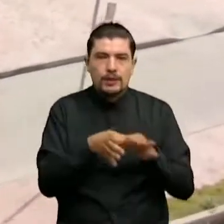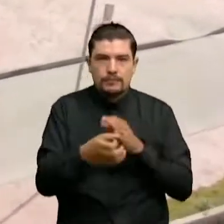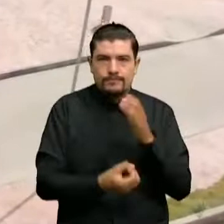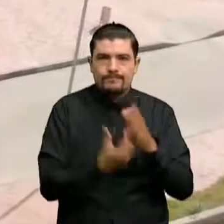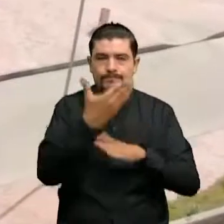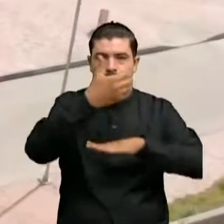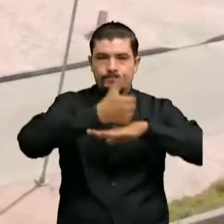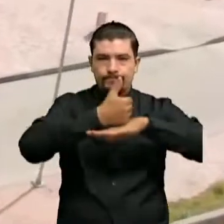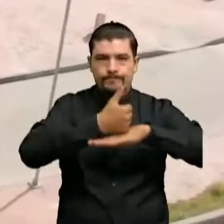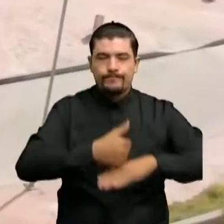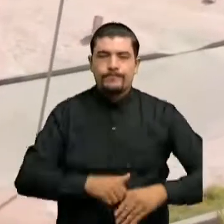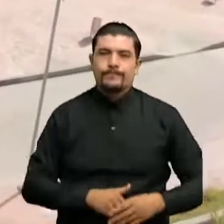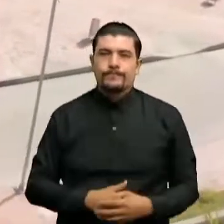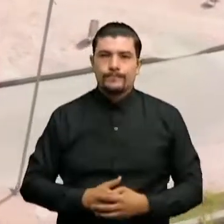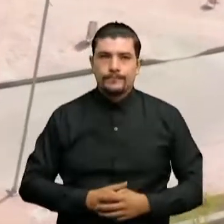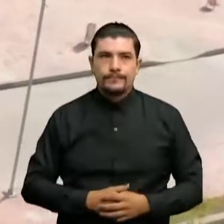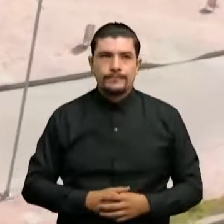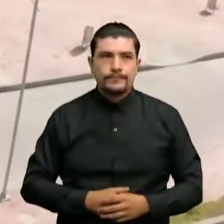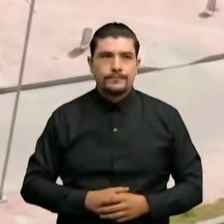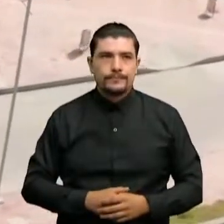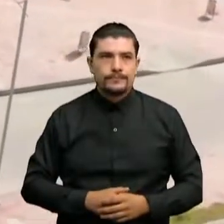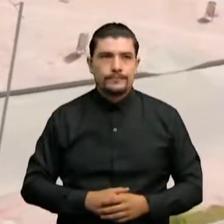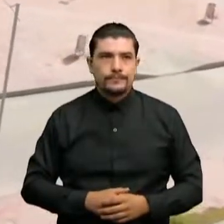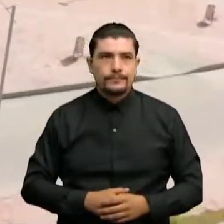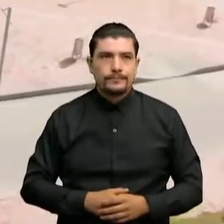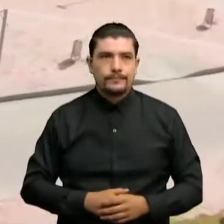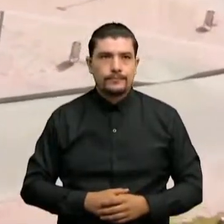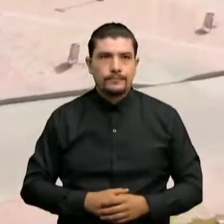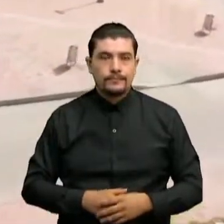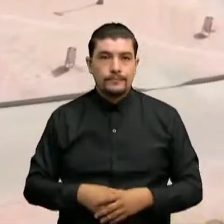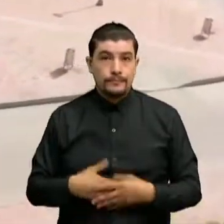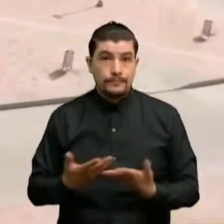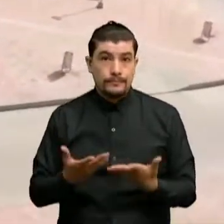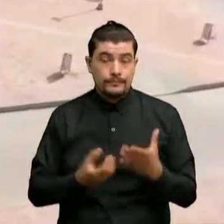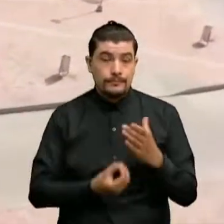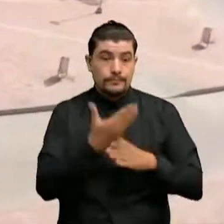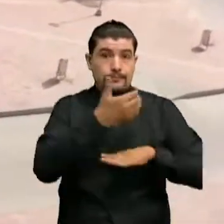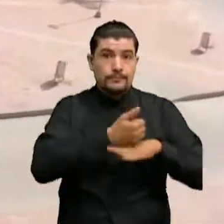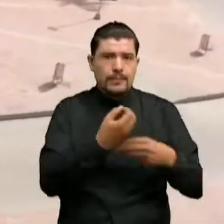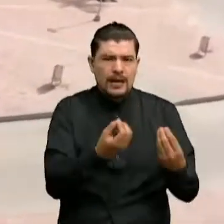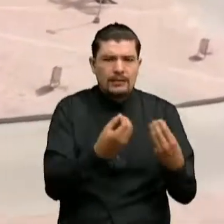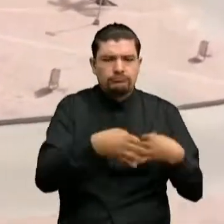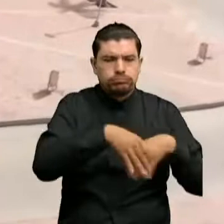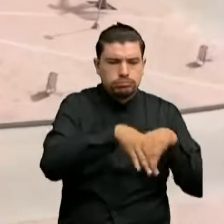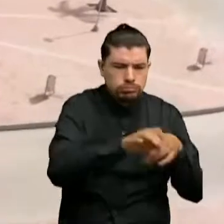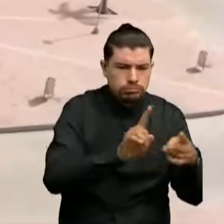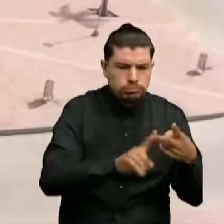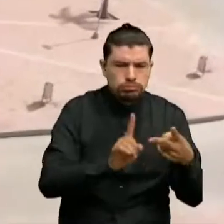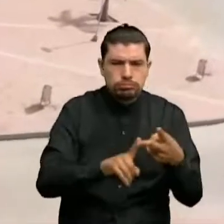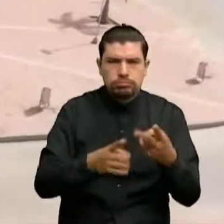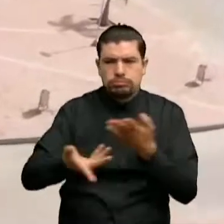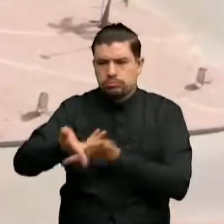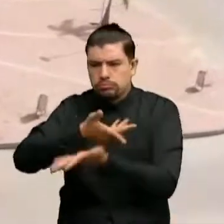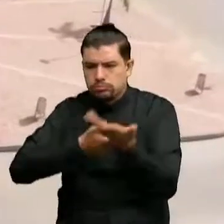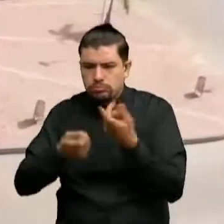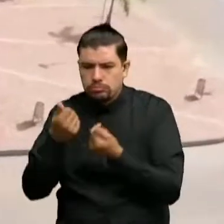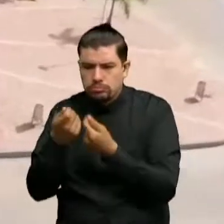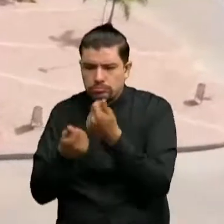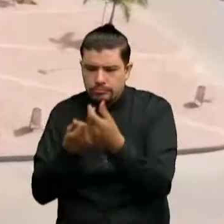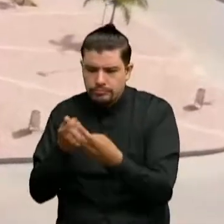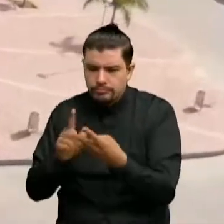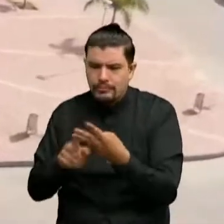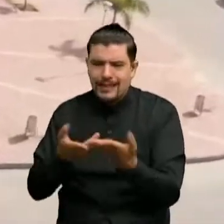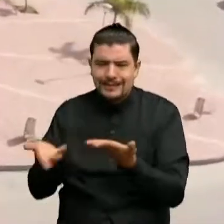casco urbano con sus sedes Empresas familiares para confeccionar Para intercambio comercial, para